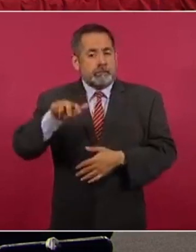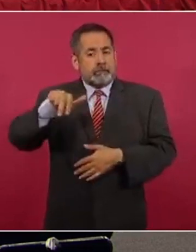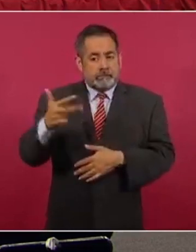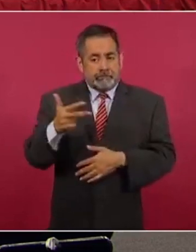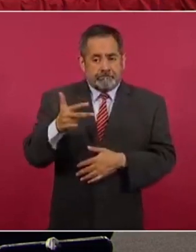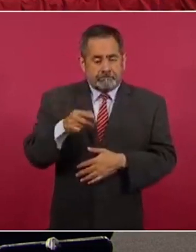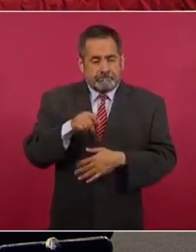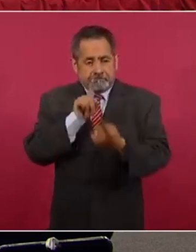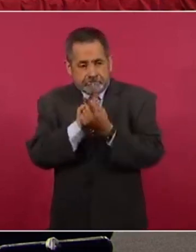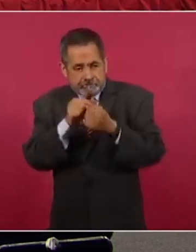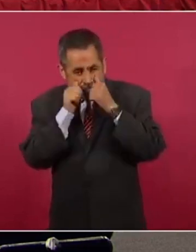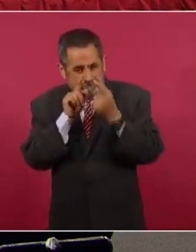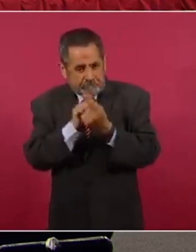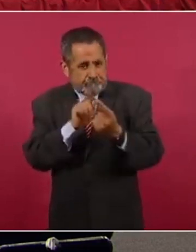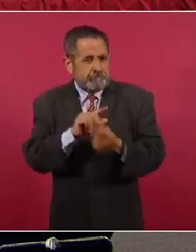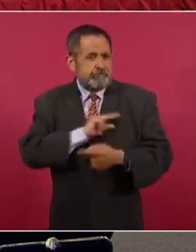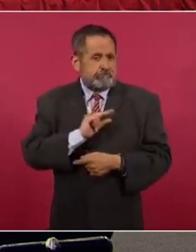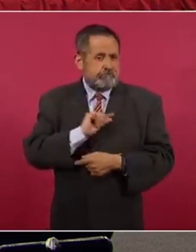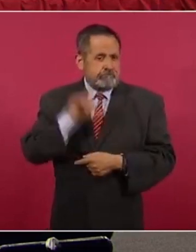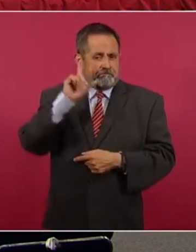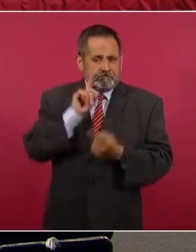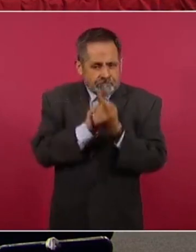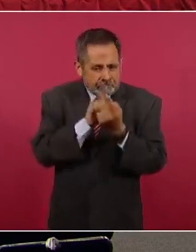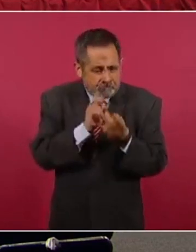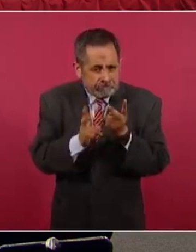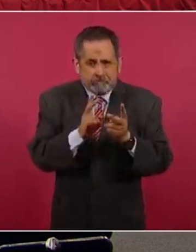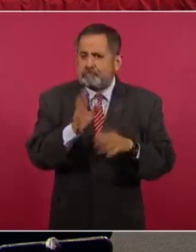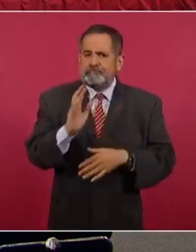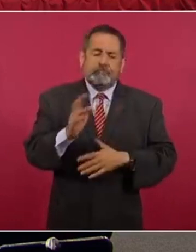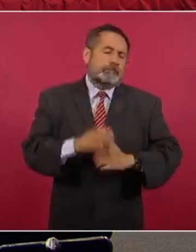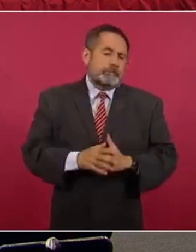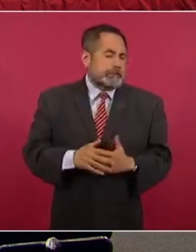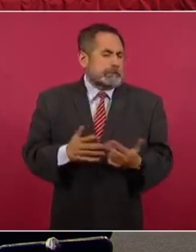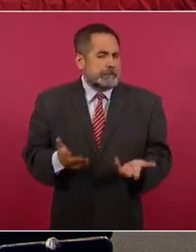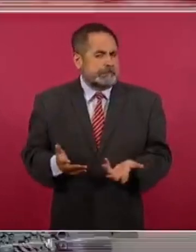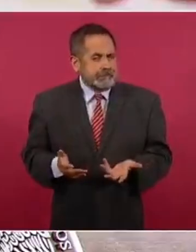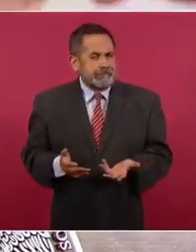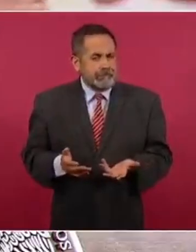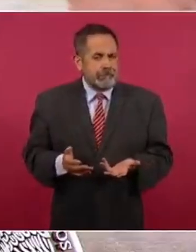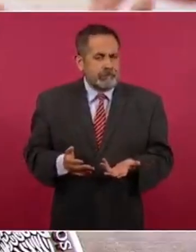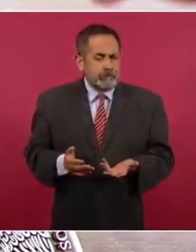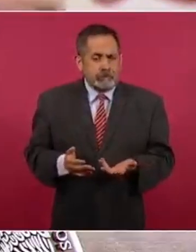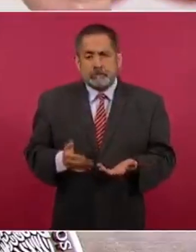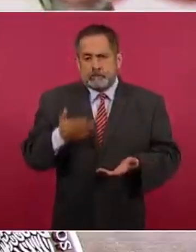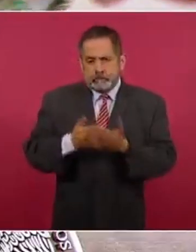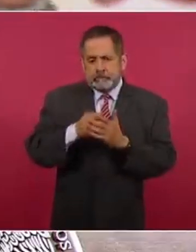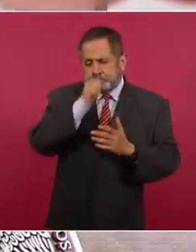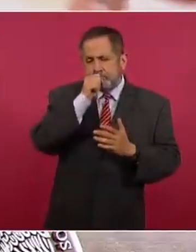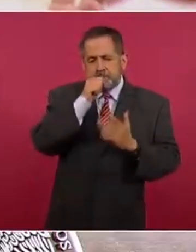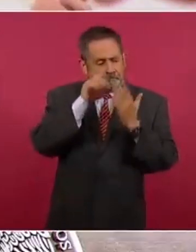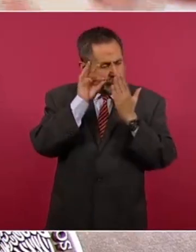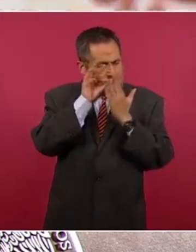consultas de especialidad. Entonces, la intención es que vayamos viendo cómo en estos indicadores, en